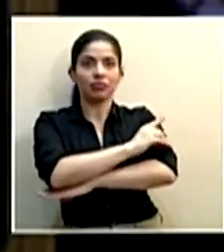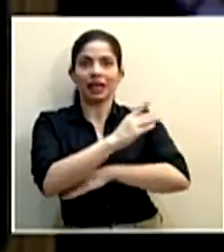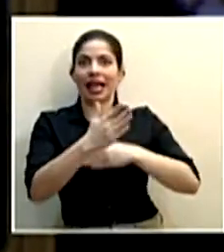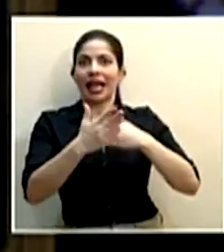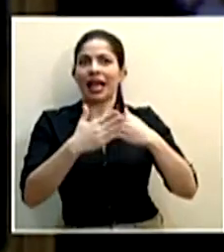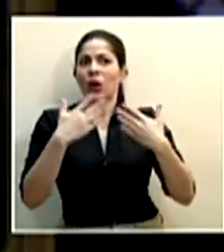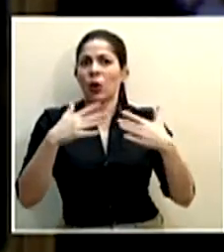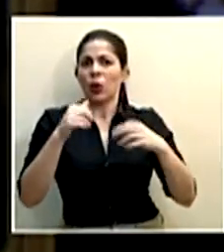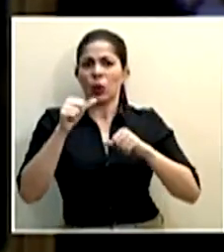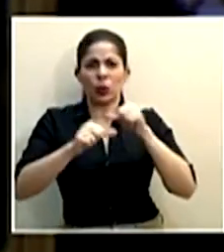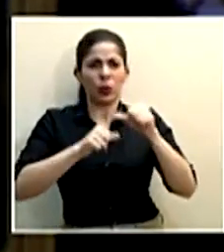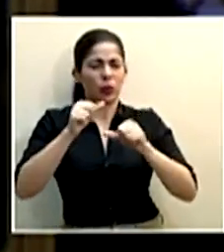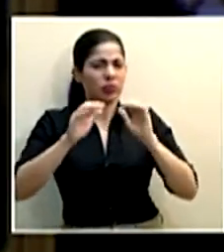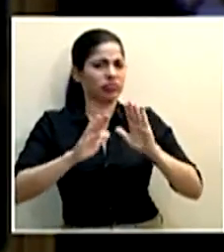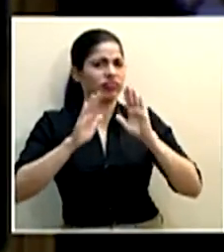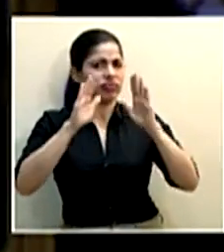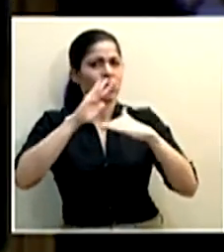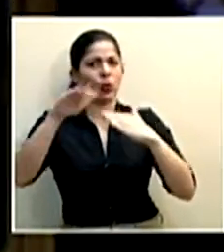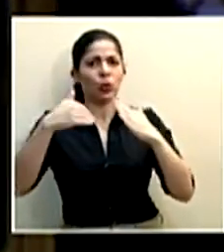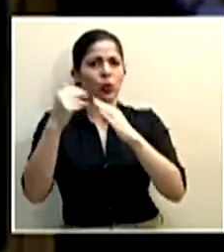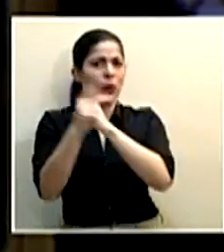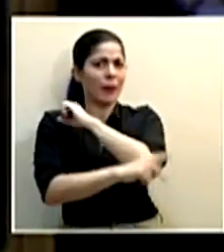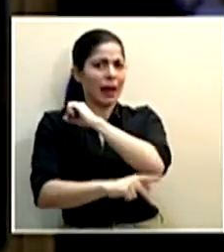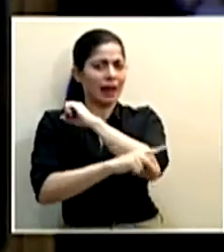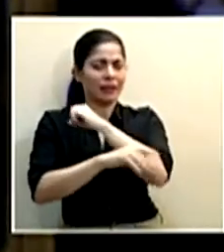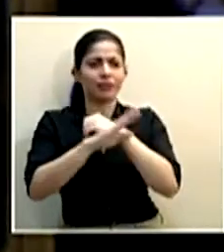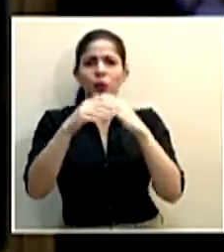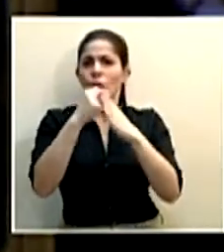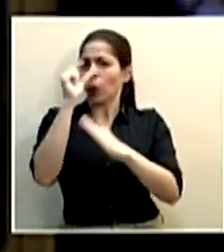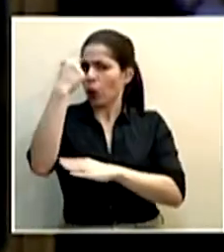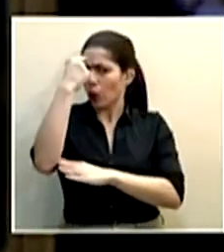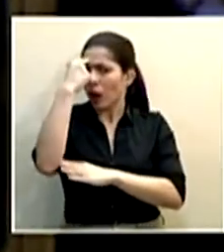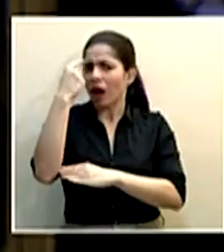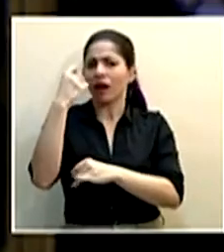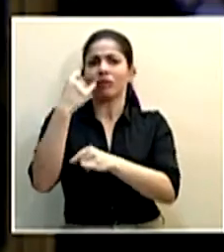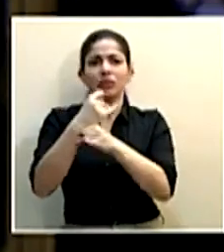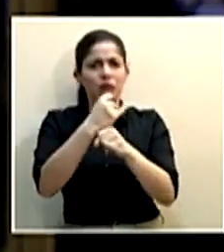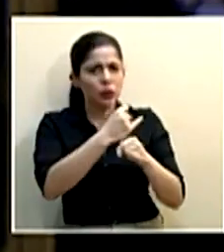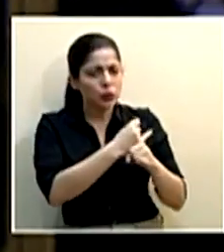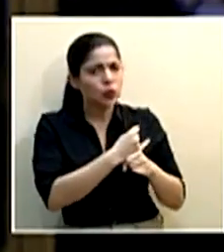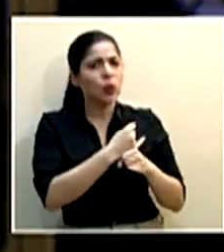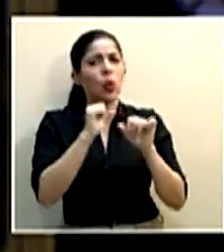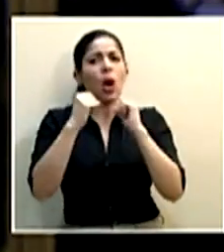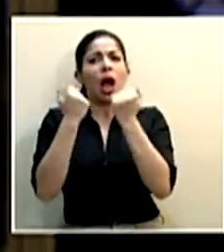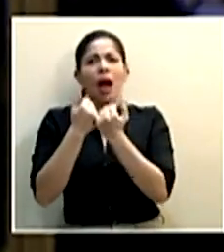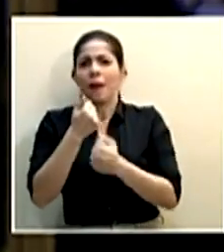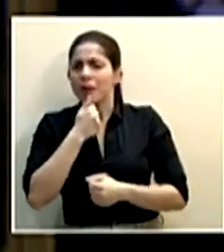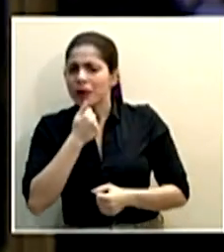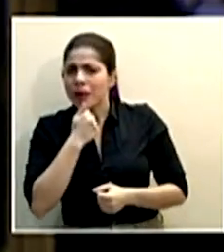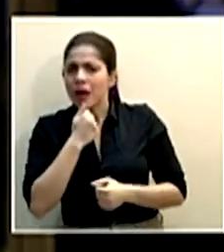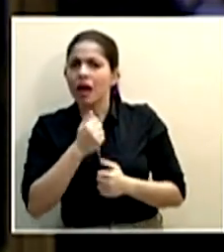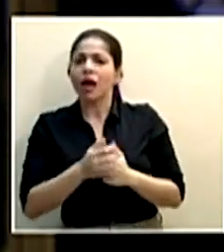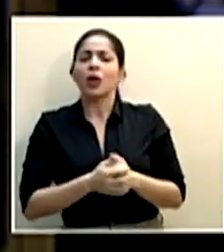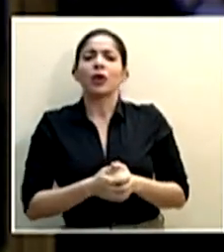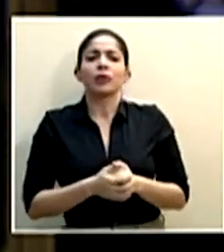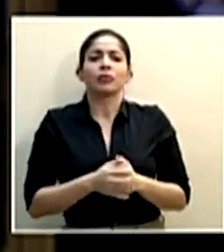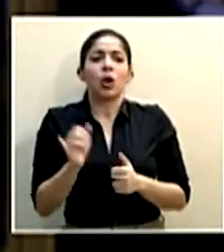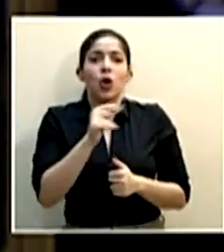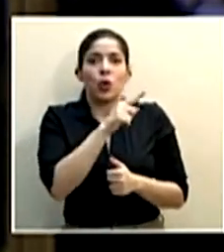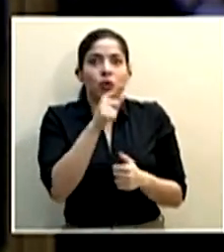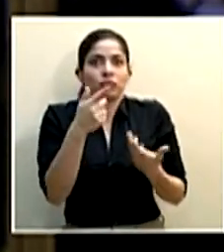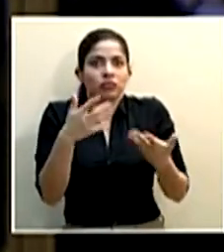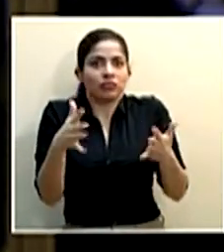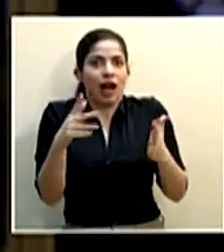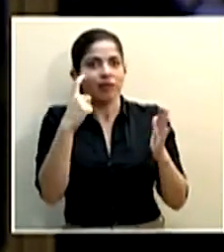de un esfuerzo extraordinario del país, del gobierno, de las instituciones, sector privado, como ustedes lo han